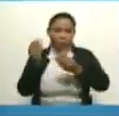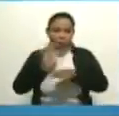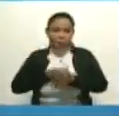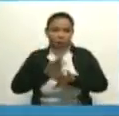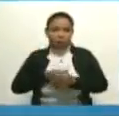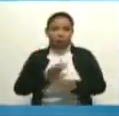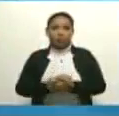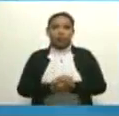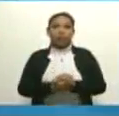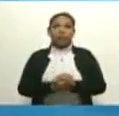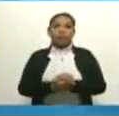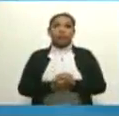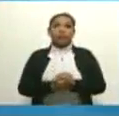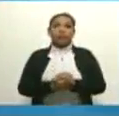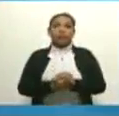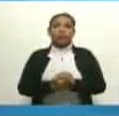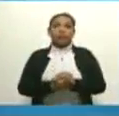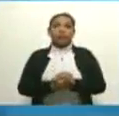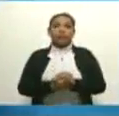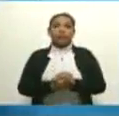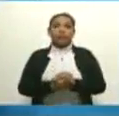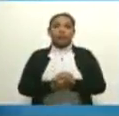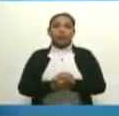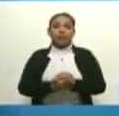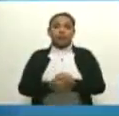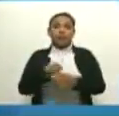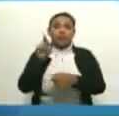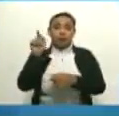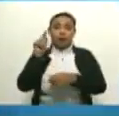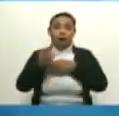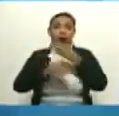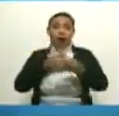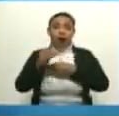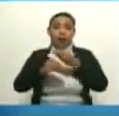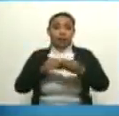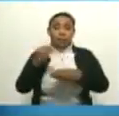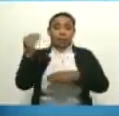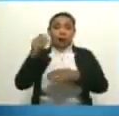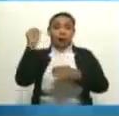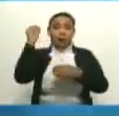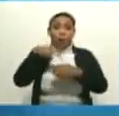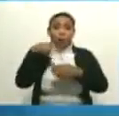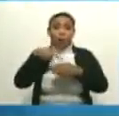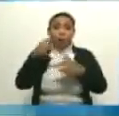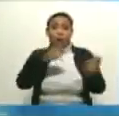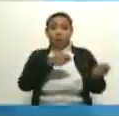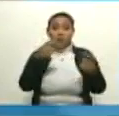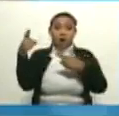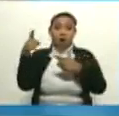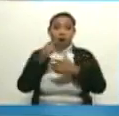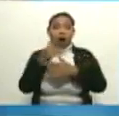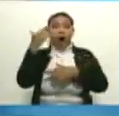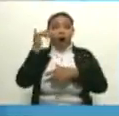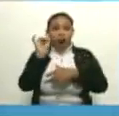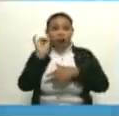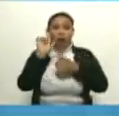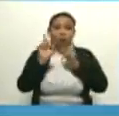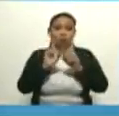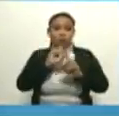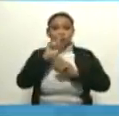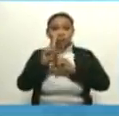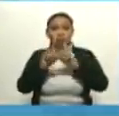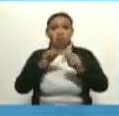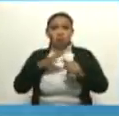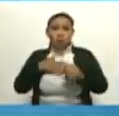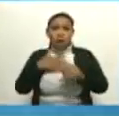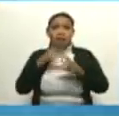consulta para revisarle el marcapaso. Sí, señor. Y eso hace que se ahorre el traslado. Hay consultas que son tonterías que la